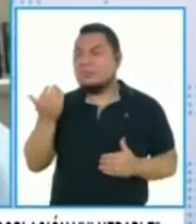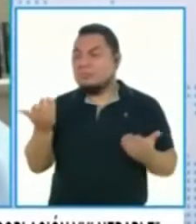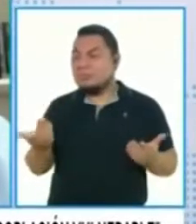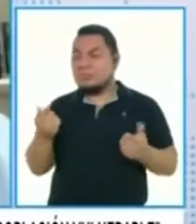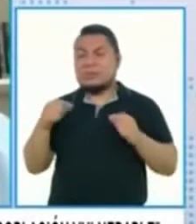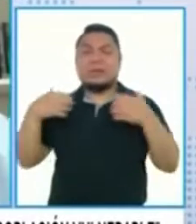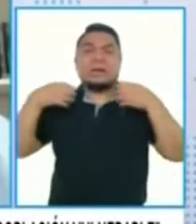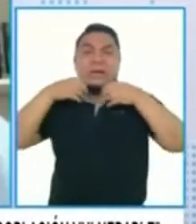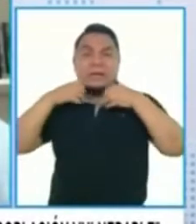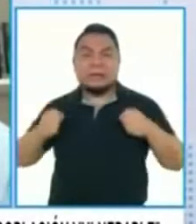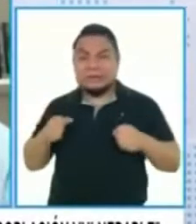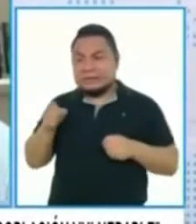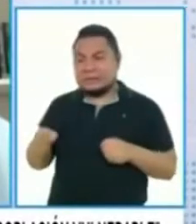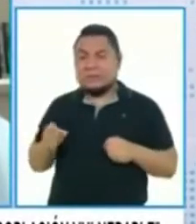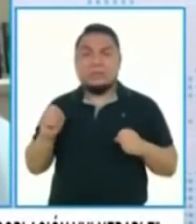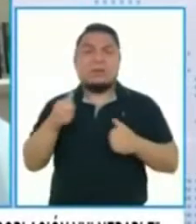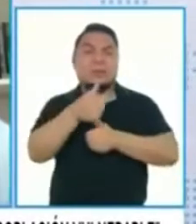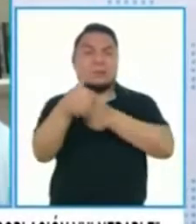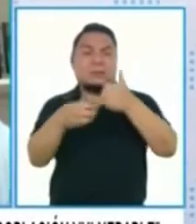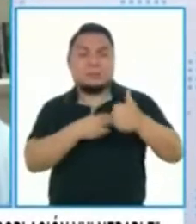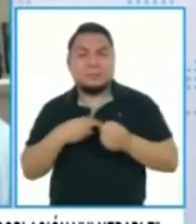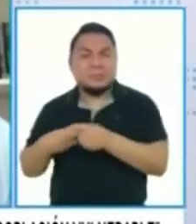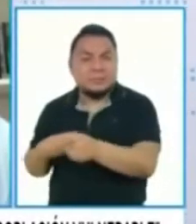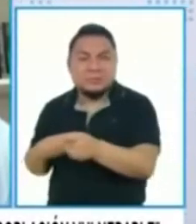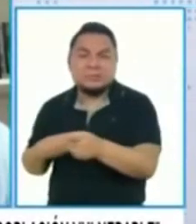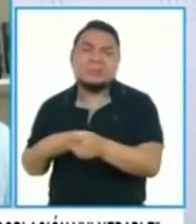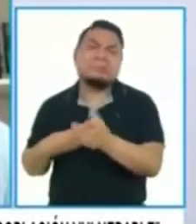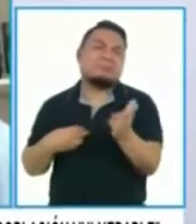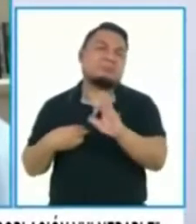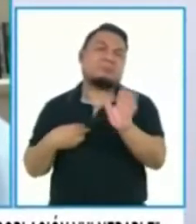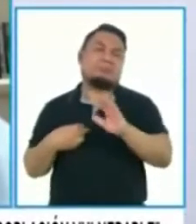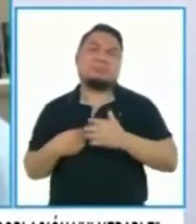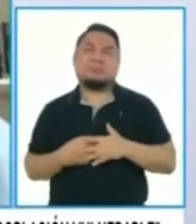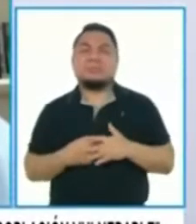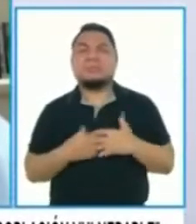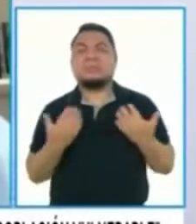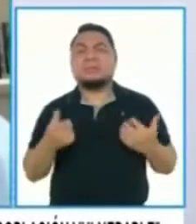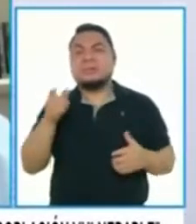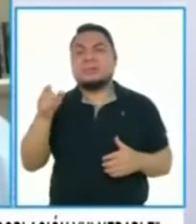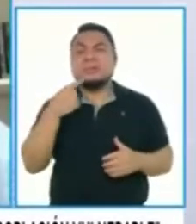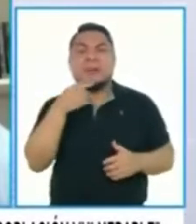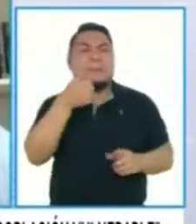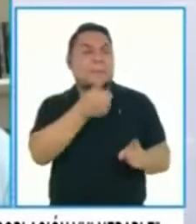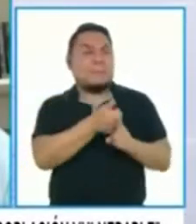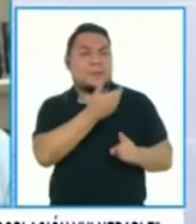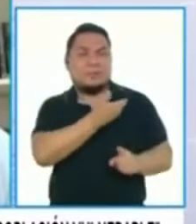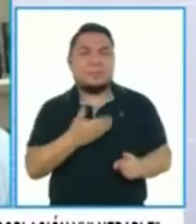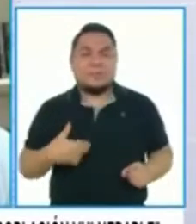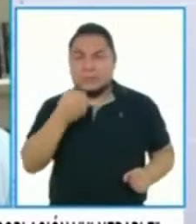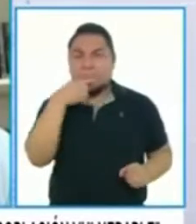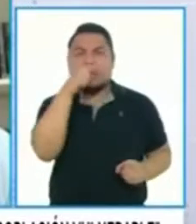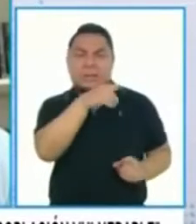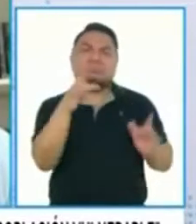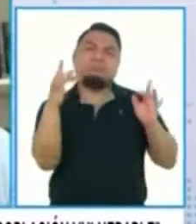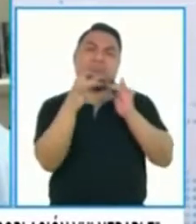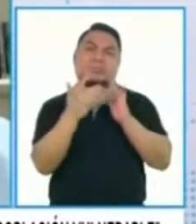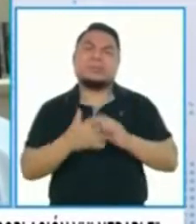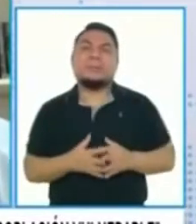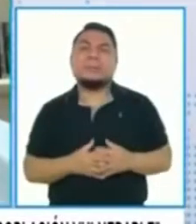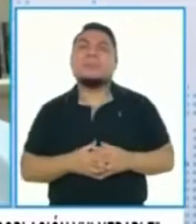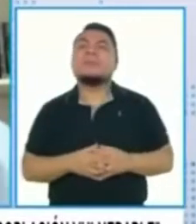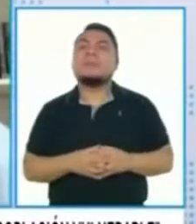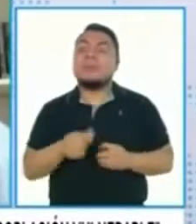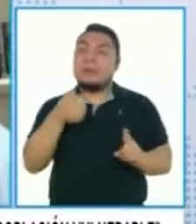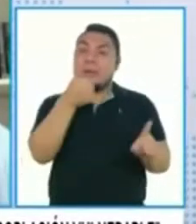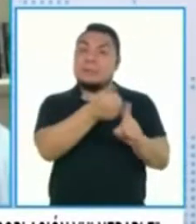un secretario de Estado o un viceministro. Yo creo que debe ser liderado el propio presidente. Que sea el